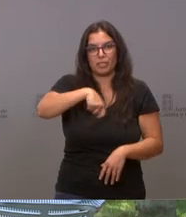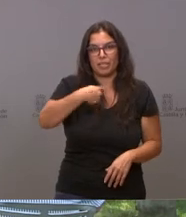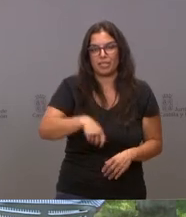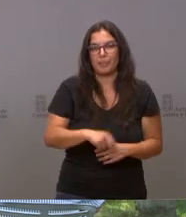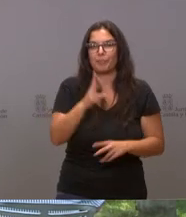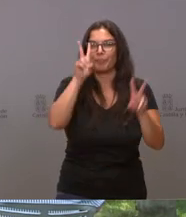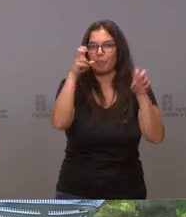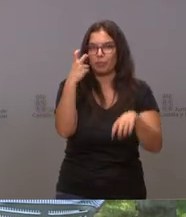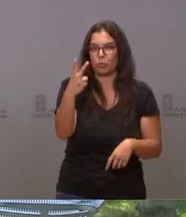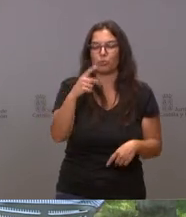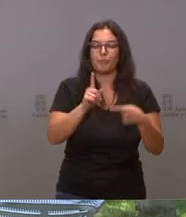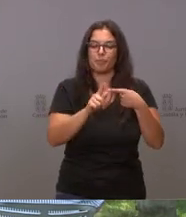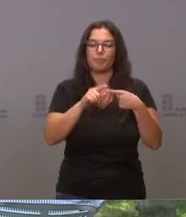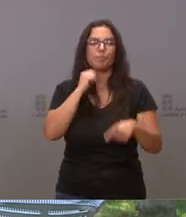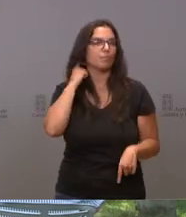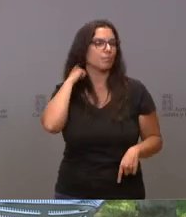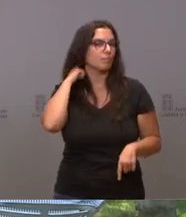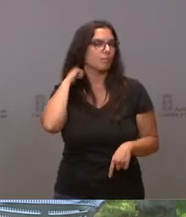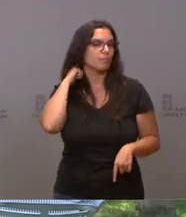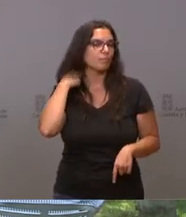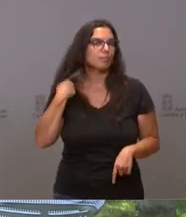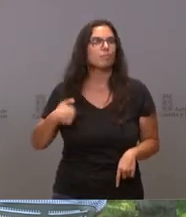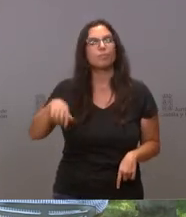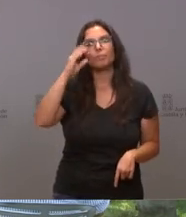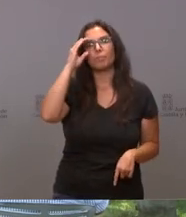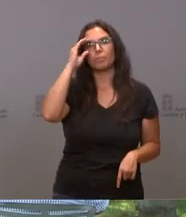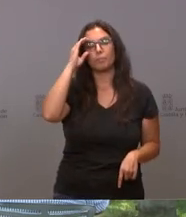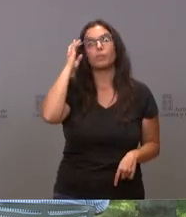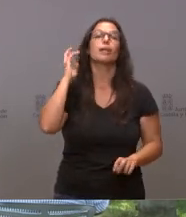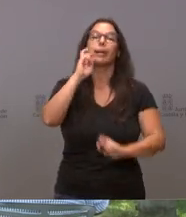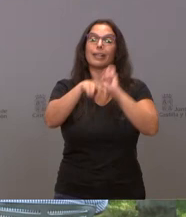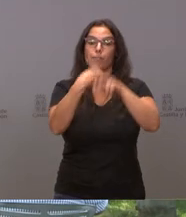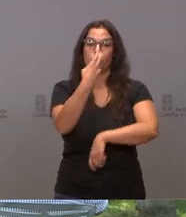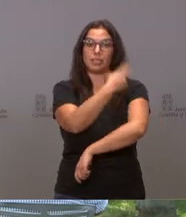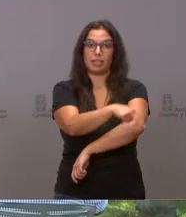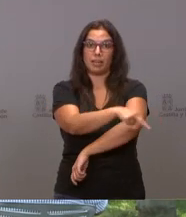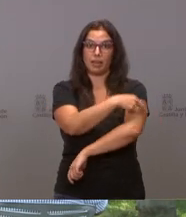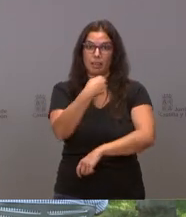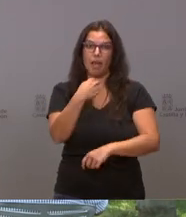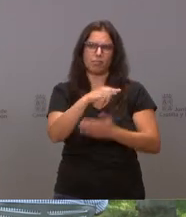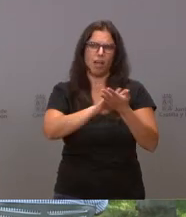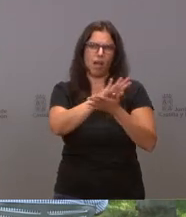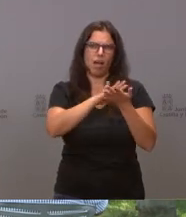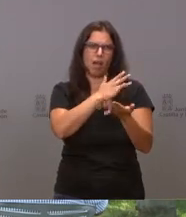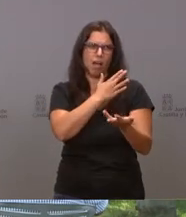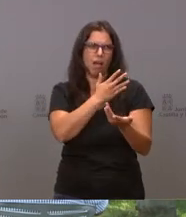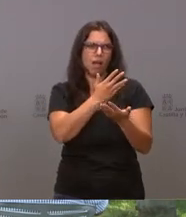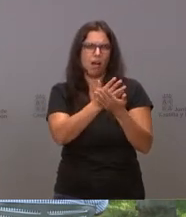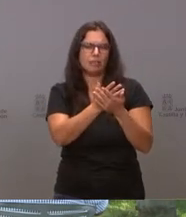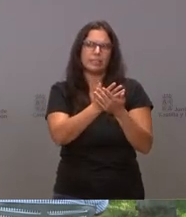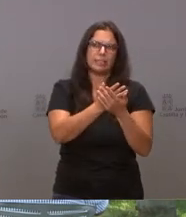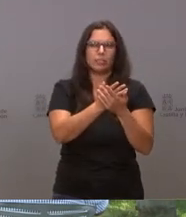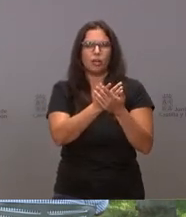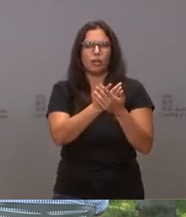Dos cuestiones. Una primera, la reforma de la sanidad de la que se han pedido hablando y me quedado un poco ahí